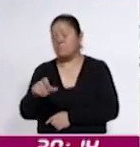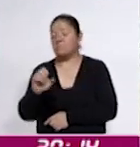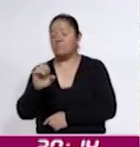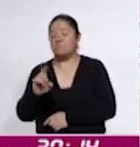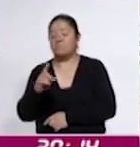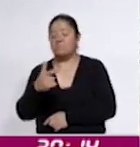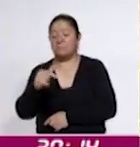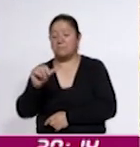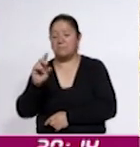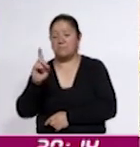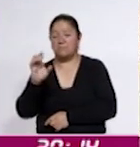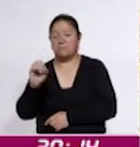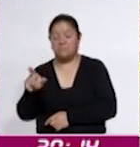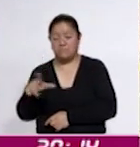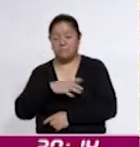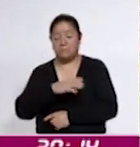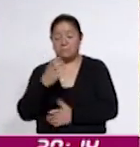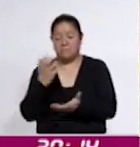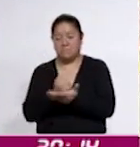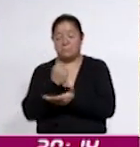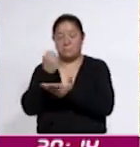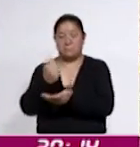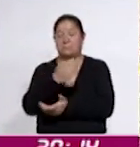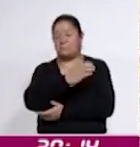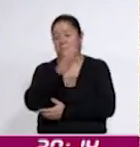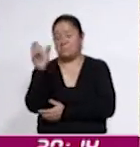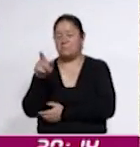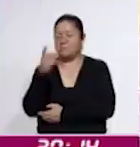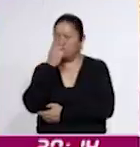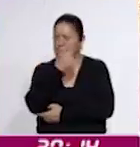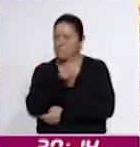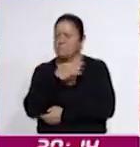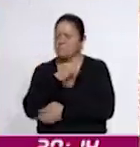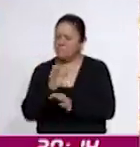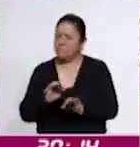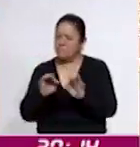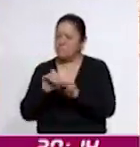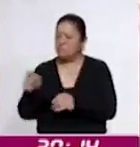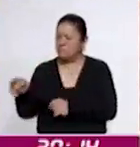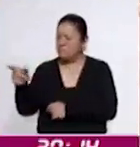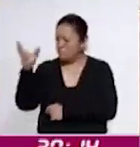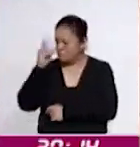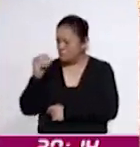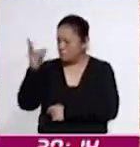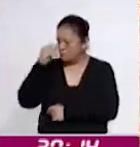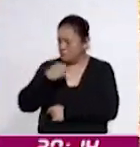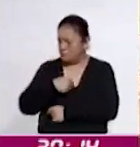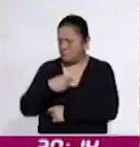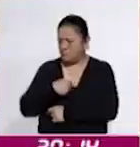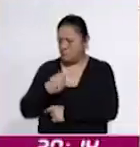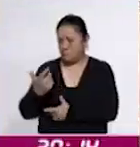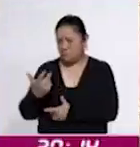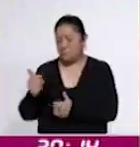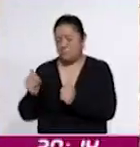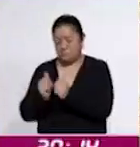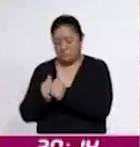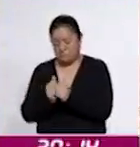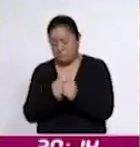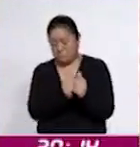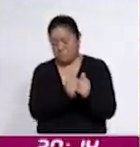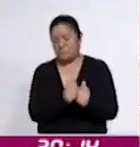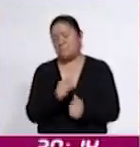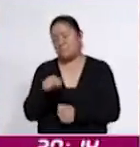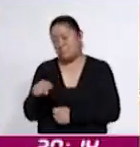el Premio Estatal al Mérito Agrícola, resaltó la importancia del acompañamiento técnico y las capacitaciones recibidas, ya que con ellas ha sido